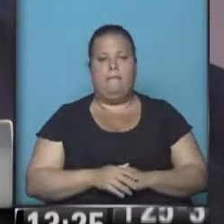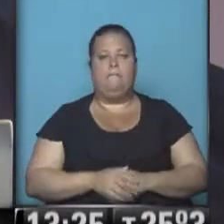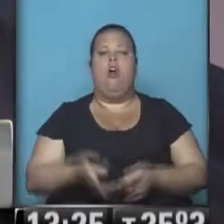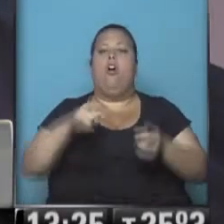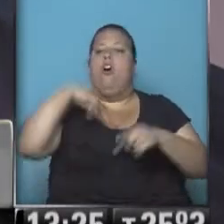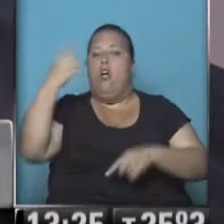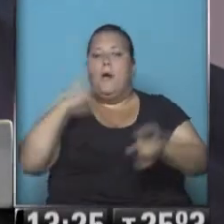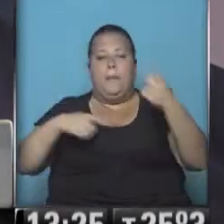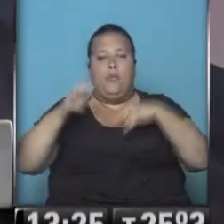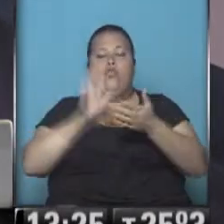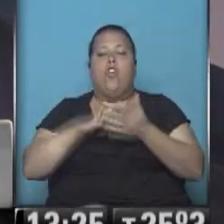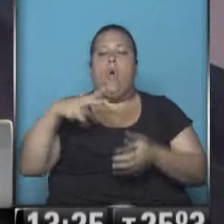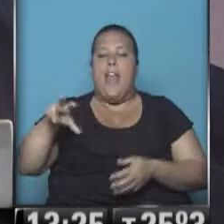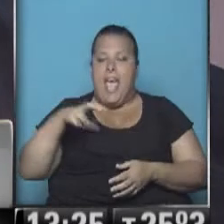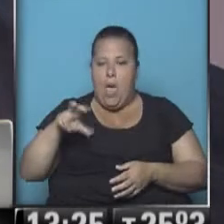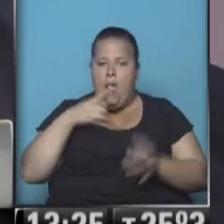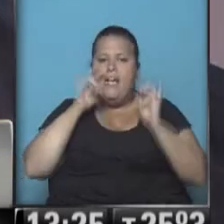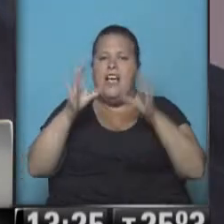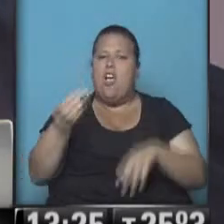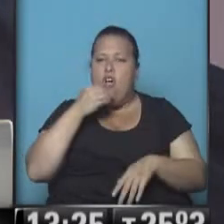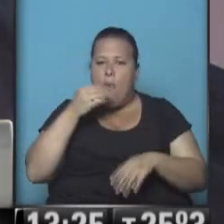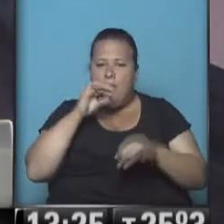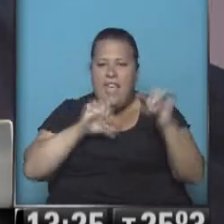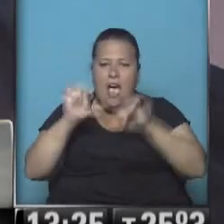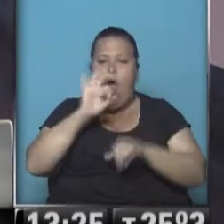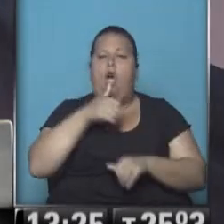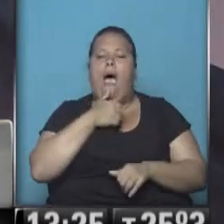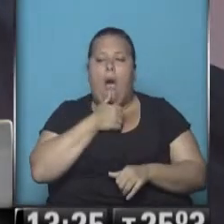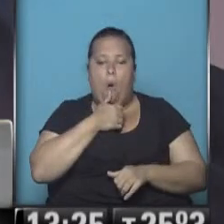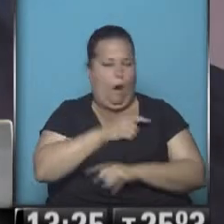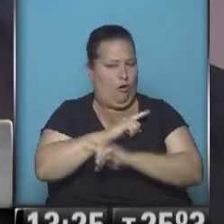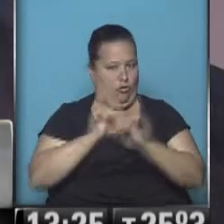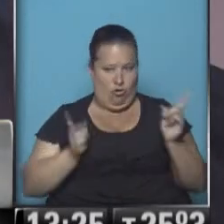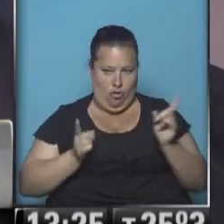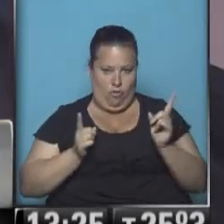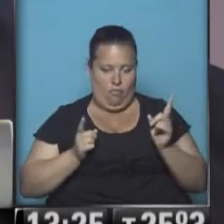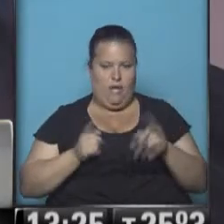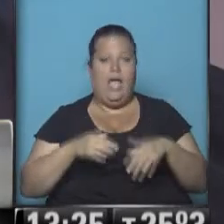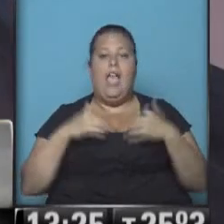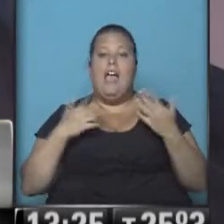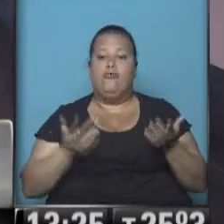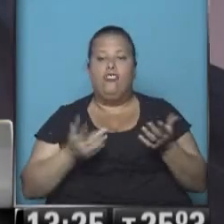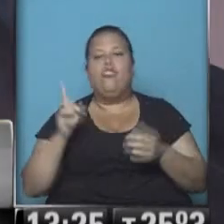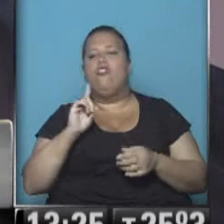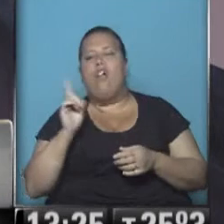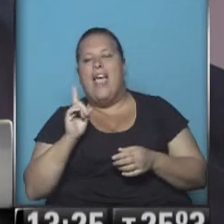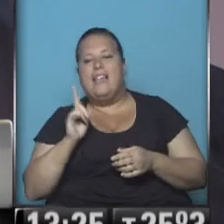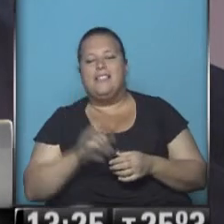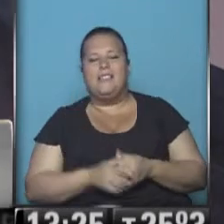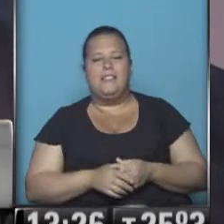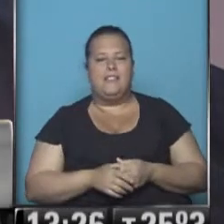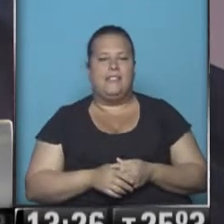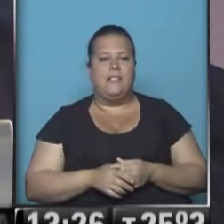Otras preguntas con respecto al ébola, ¿se transmite por alimentos contaminados o por el agua? No. Entonces, no es que porque